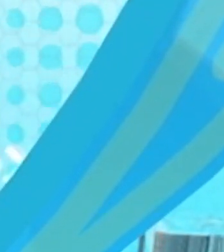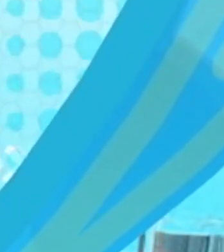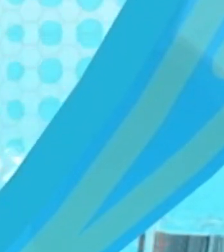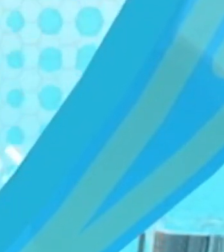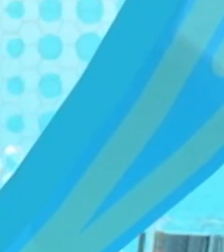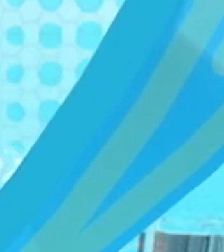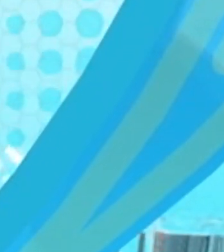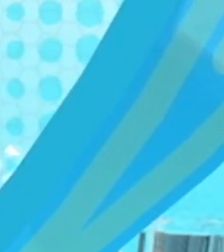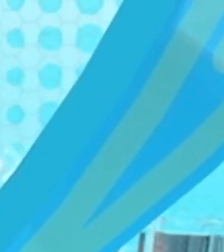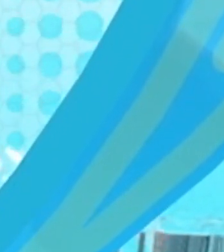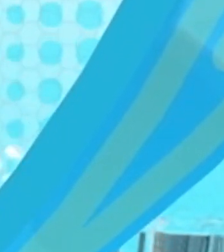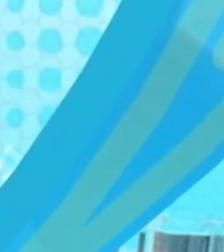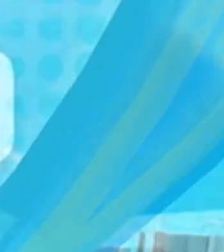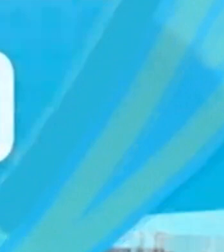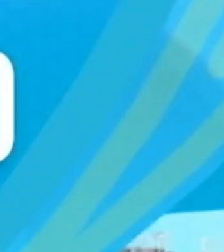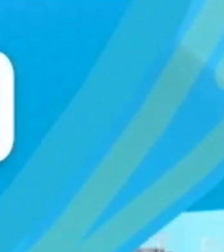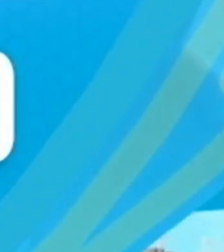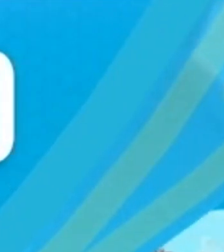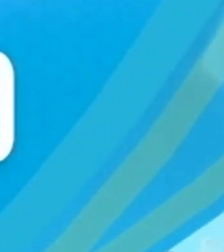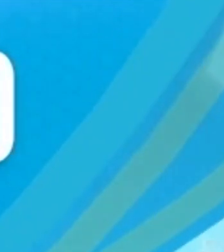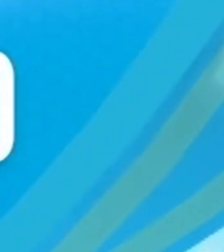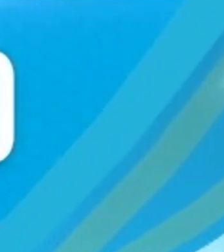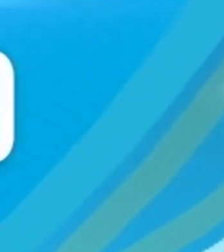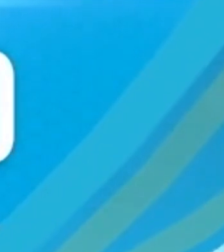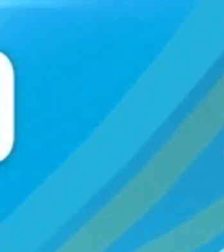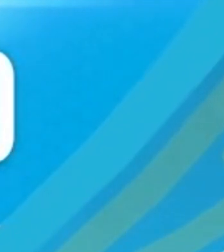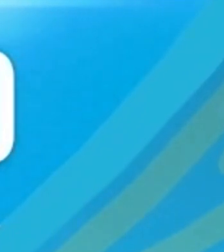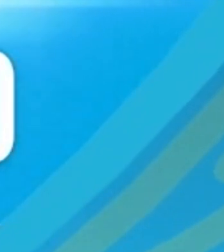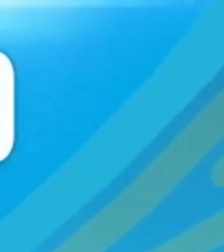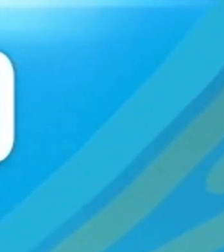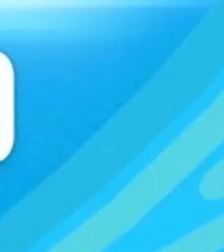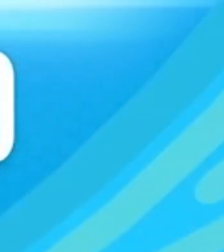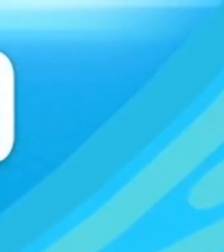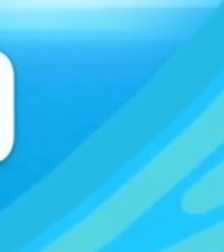Banco Popular presentó el tipo de cambio.